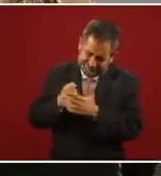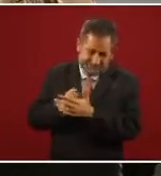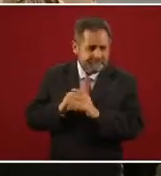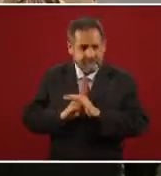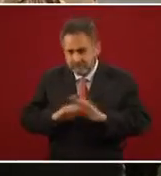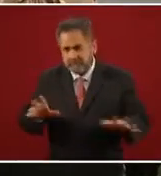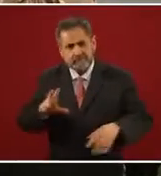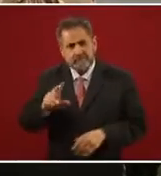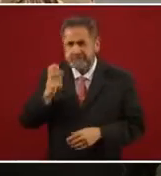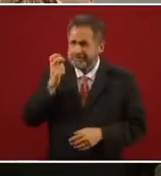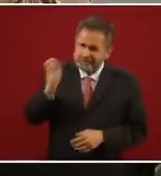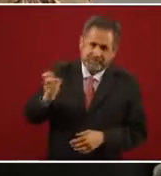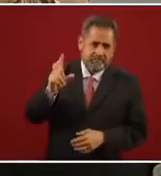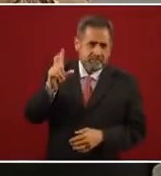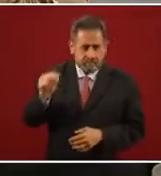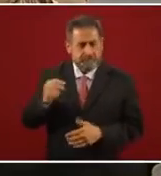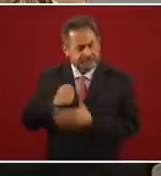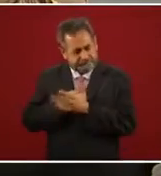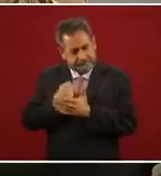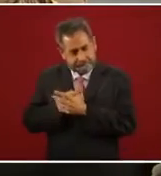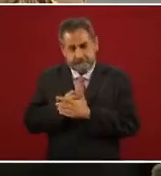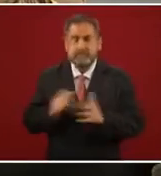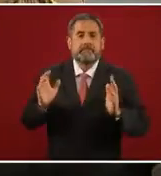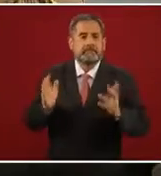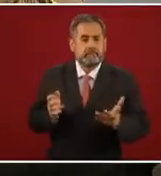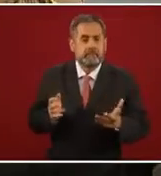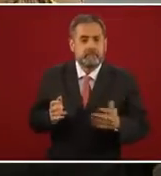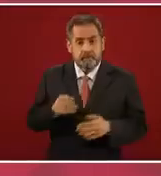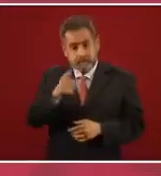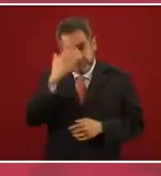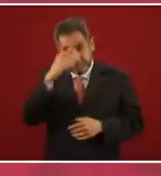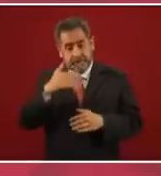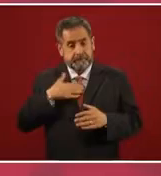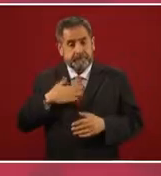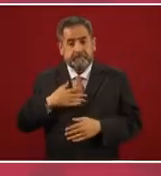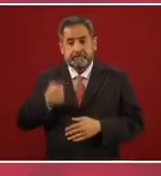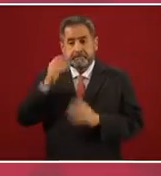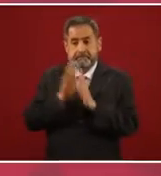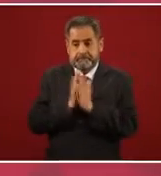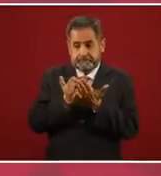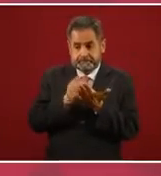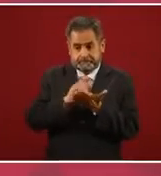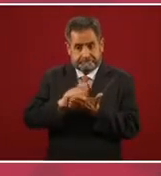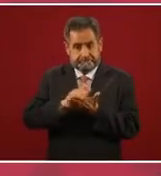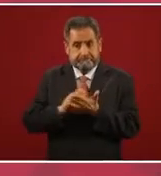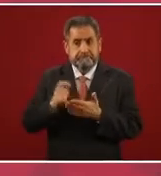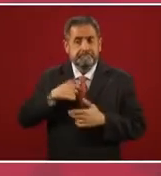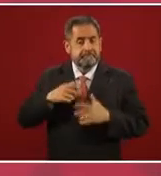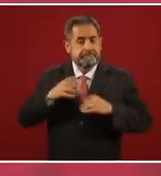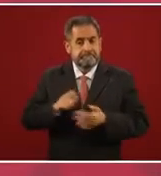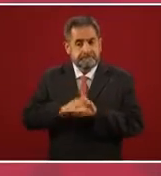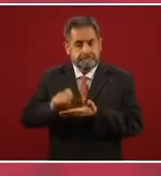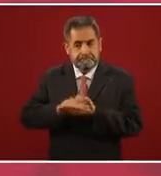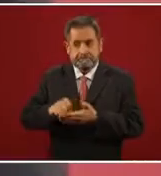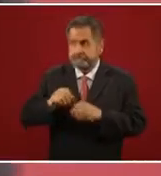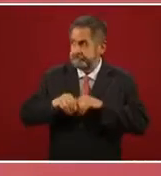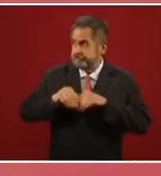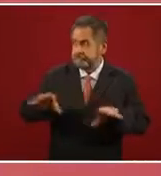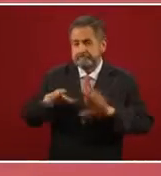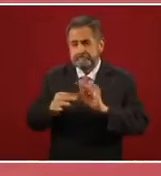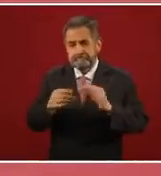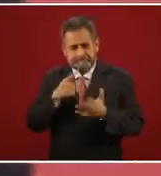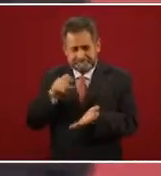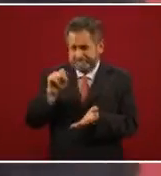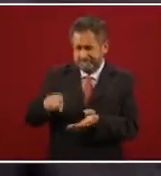Por si ustedes leen mi primer libro que escribí, van a encontrar